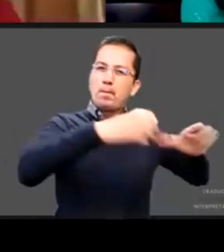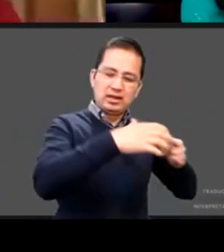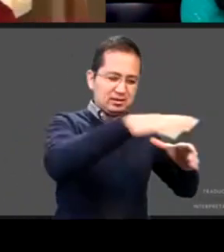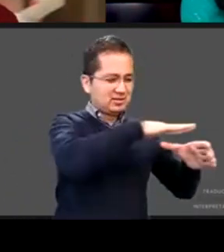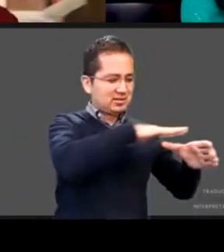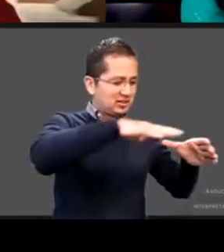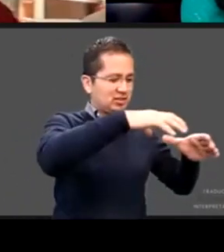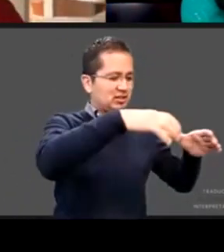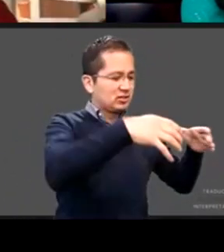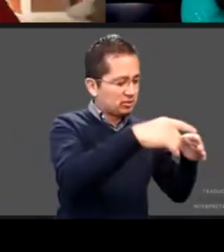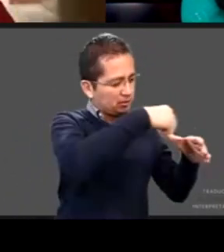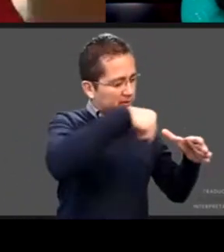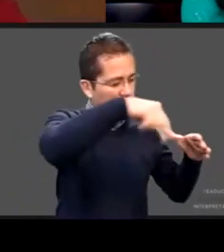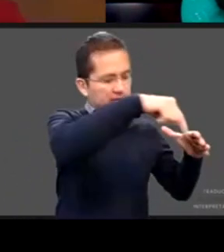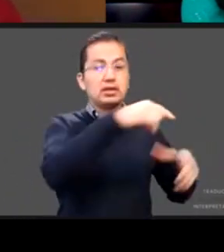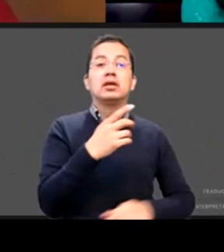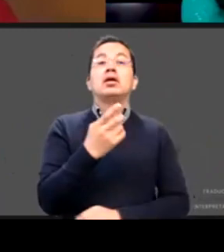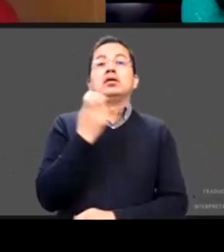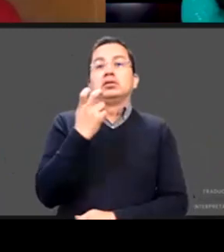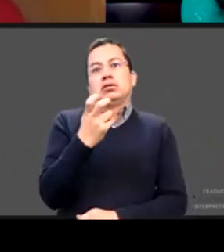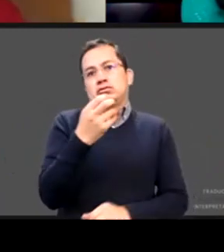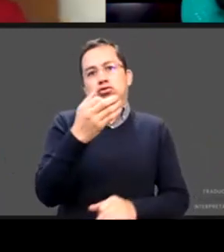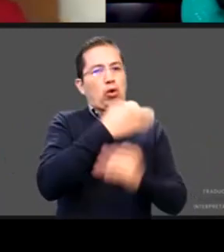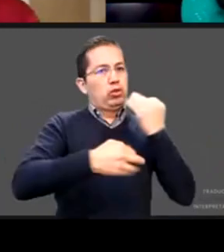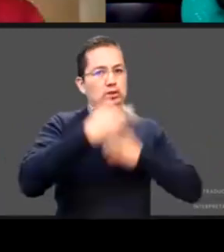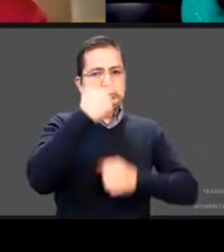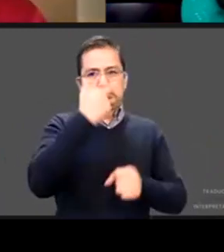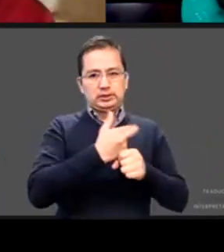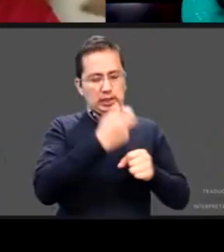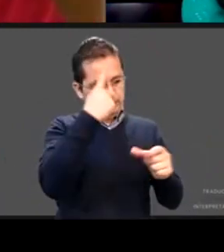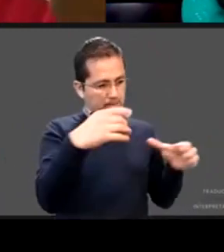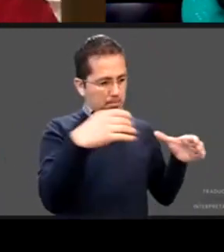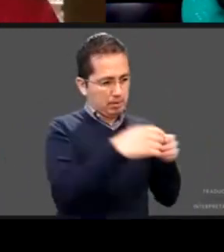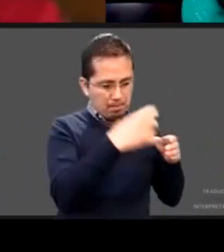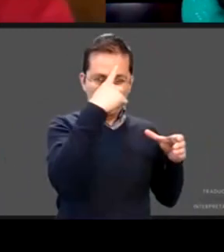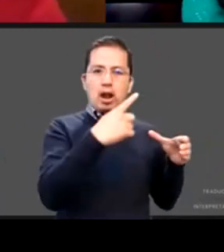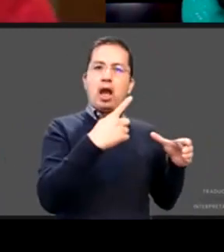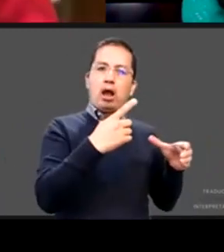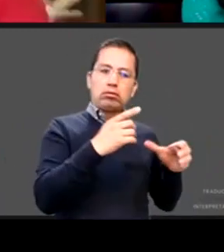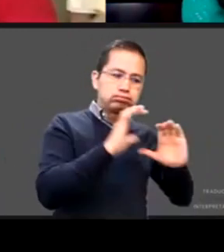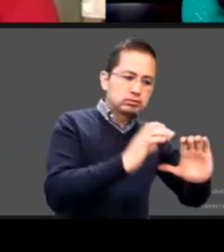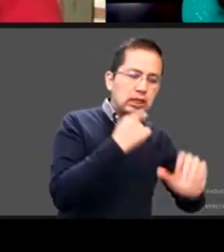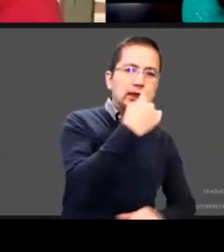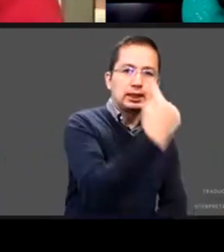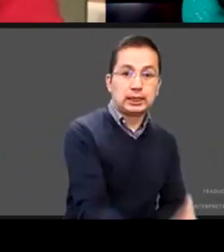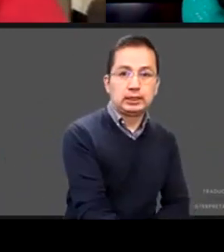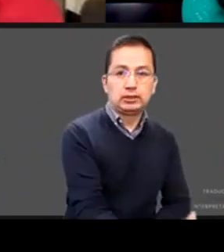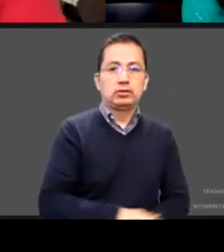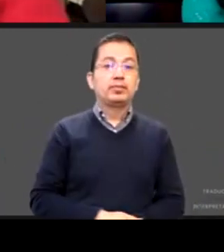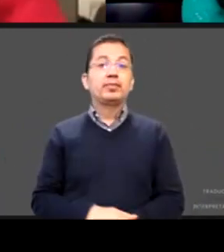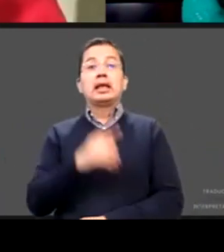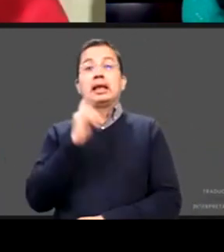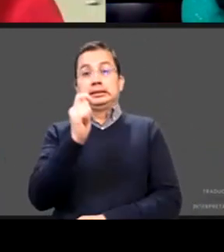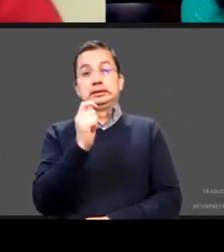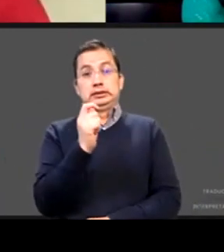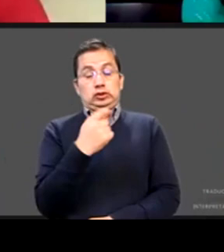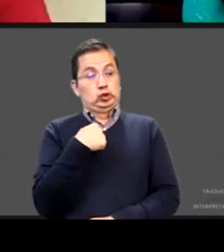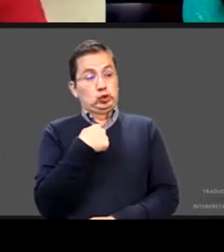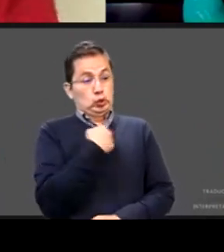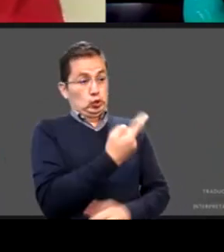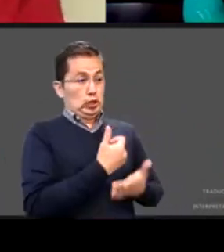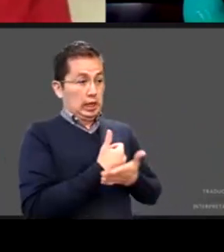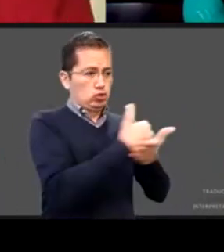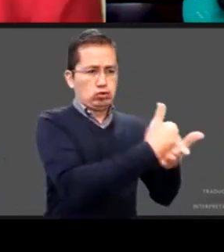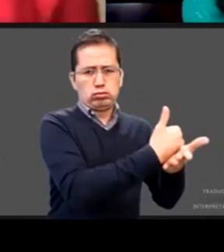y esa responsabilidad es una responsabilidad compartida ¿no? o sea no es tanto te ayudo o sea todos